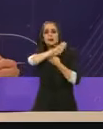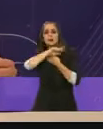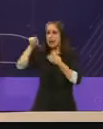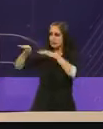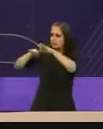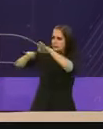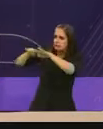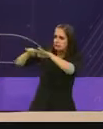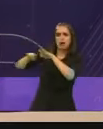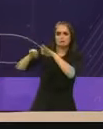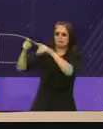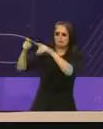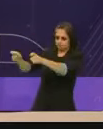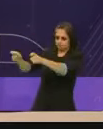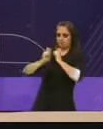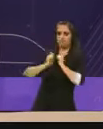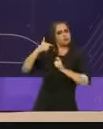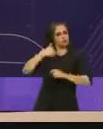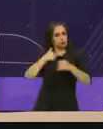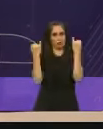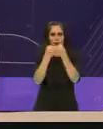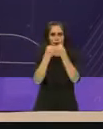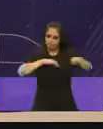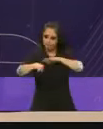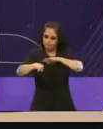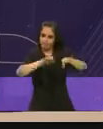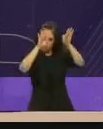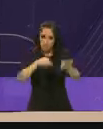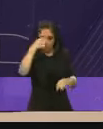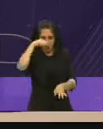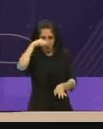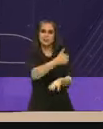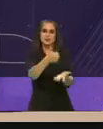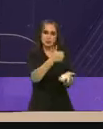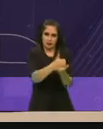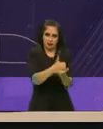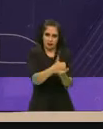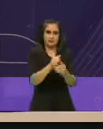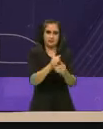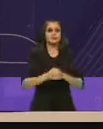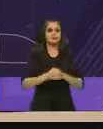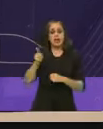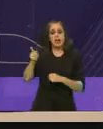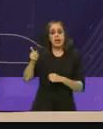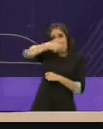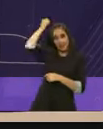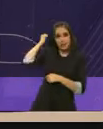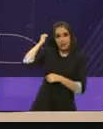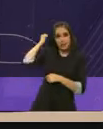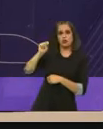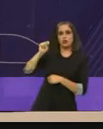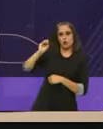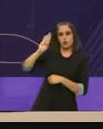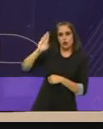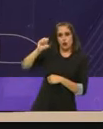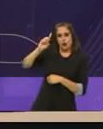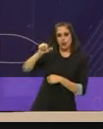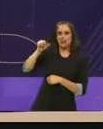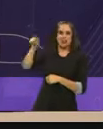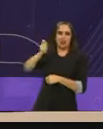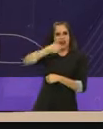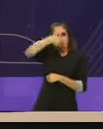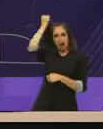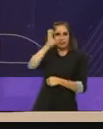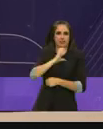ciudad. Aquí ustedes van a escuchar al candidato Tawadá, al candidato del PAN,